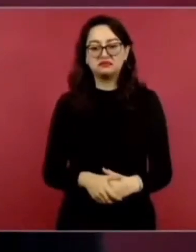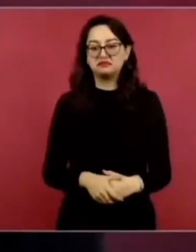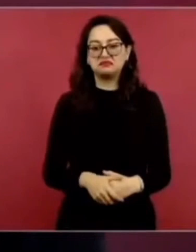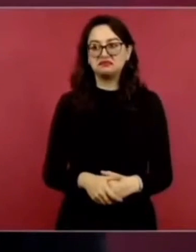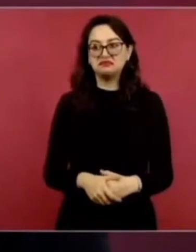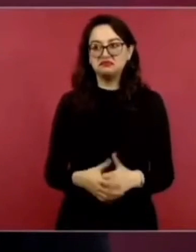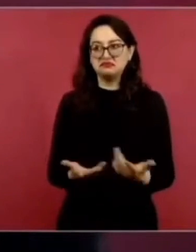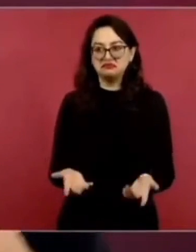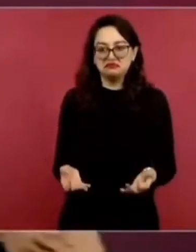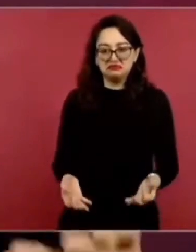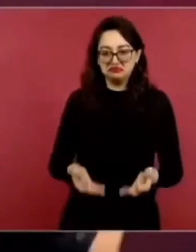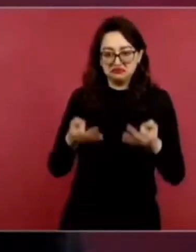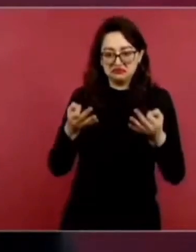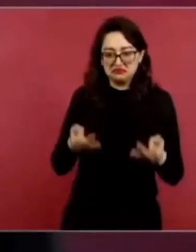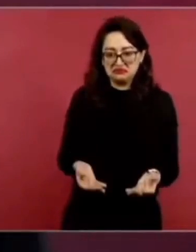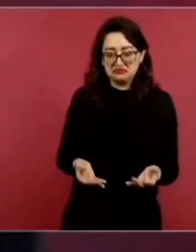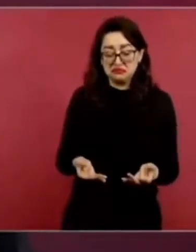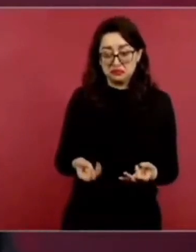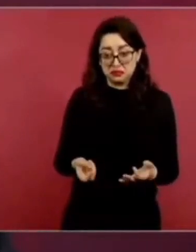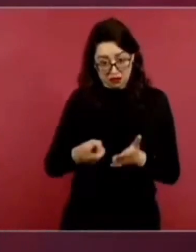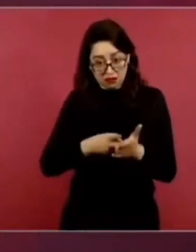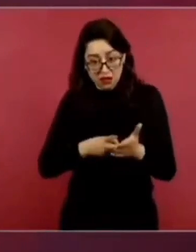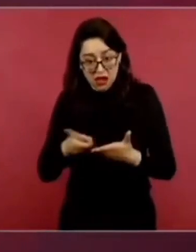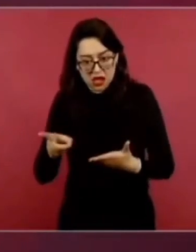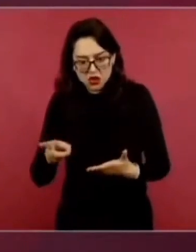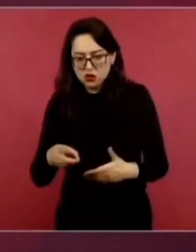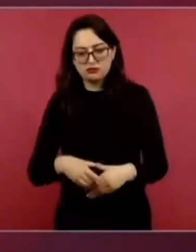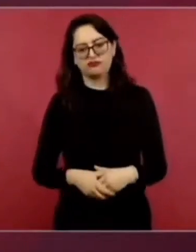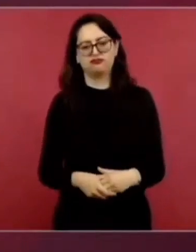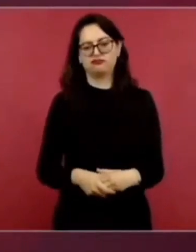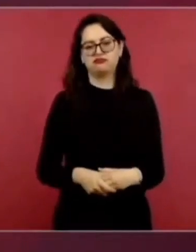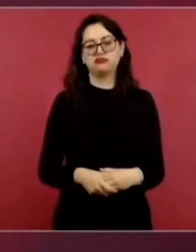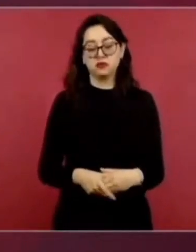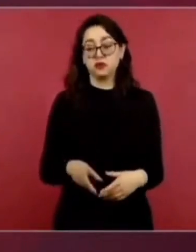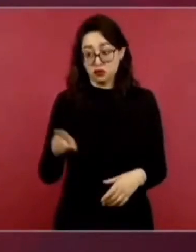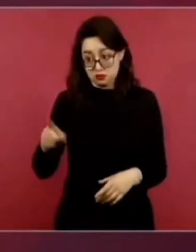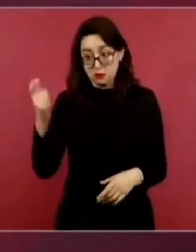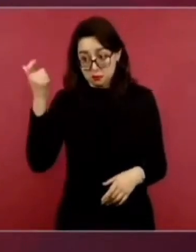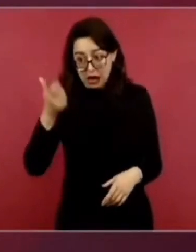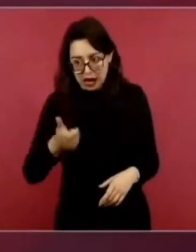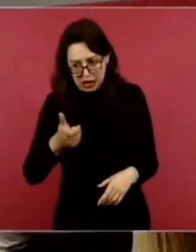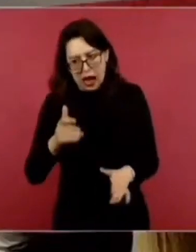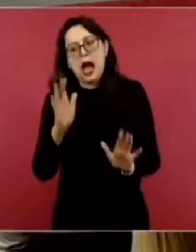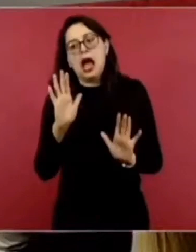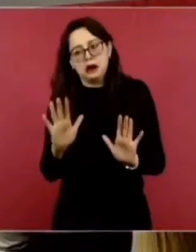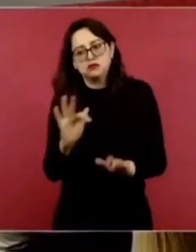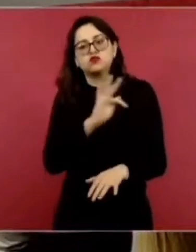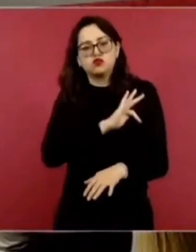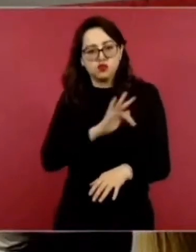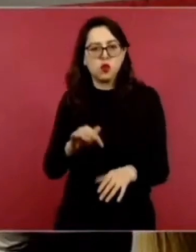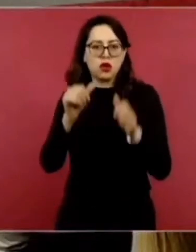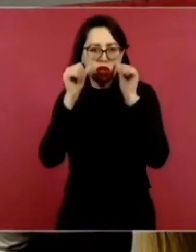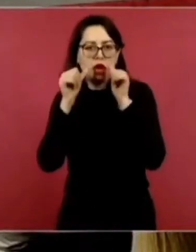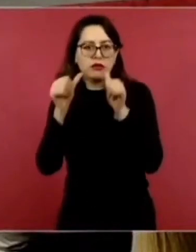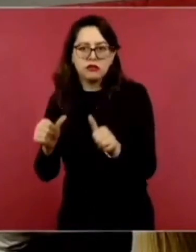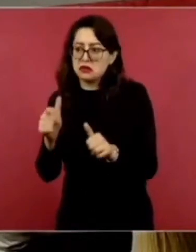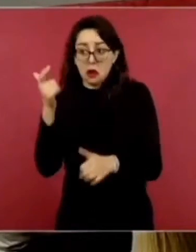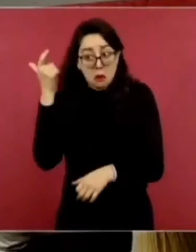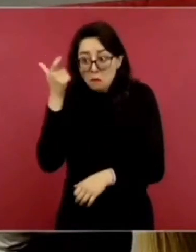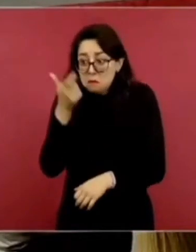como un derecho que se adquiría siempre y cuando hubiera una retribución económica para poder recibir la misma.